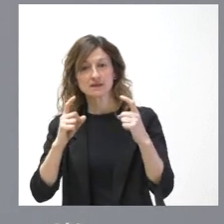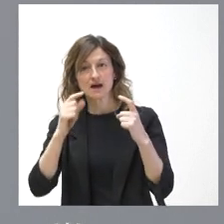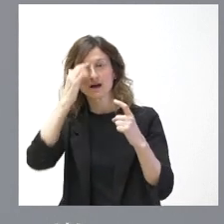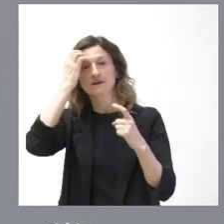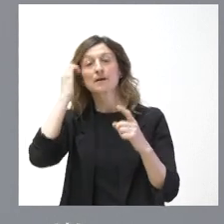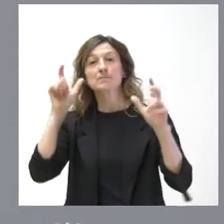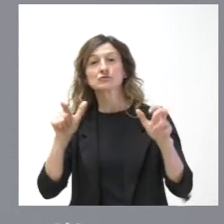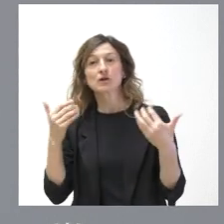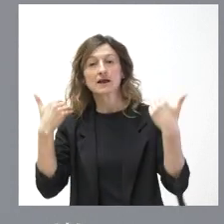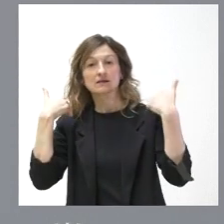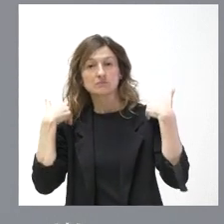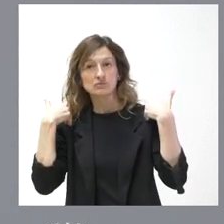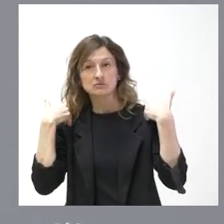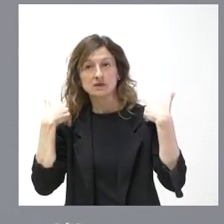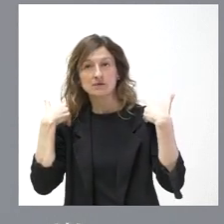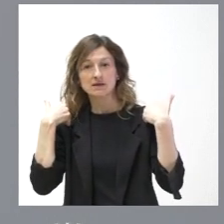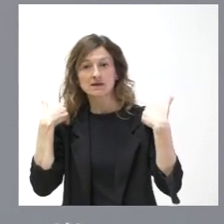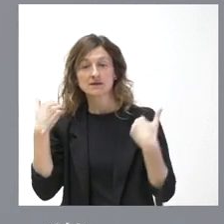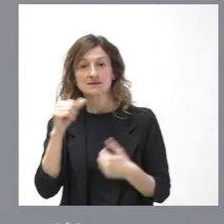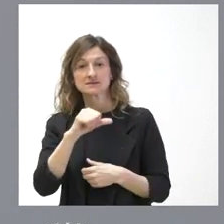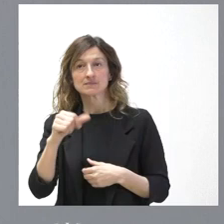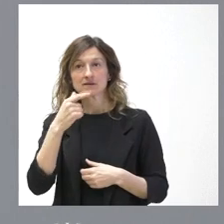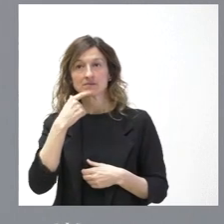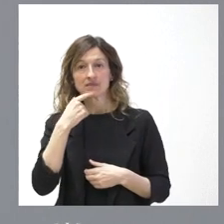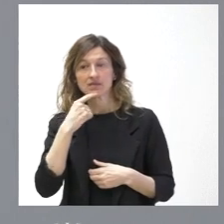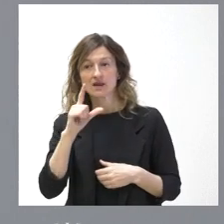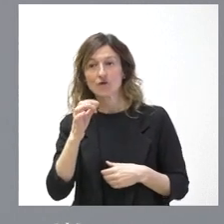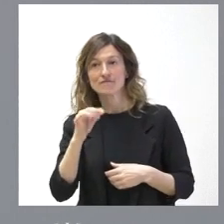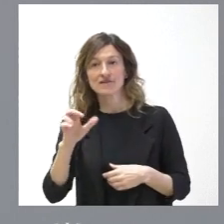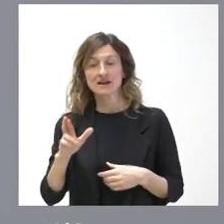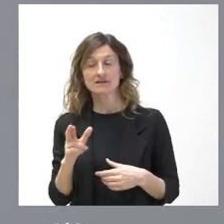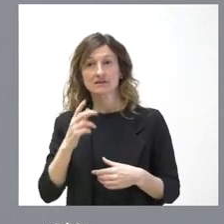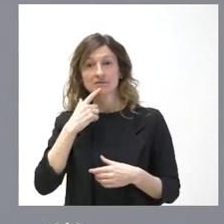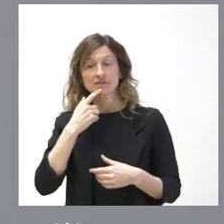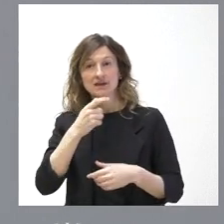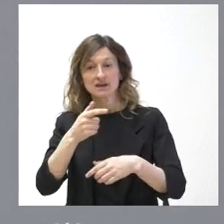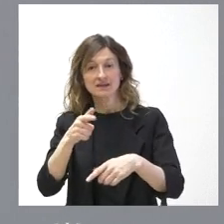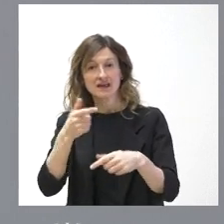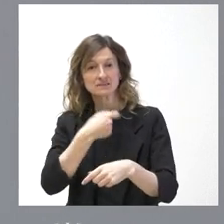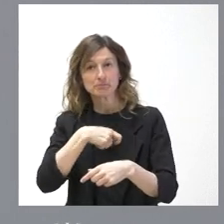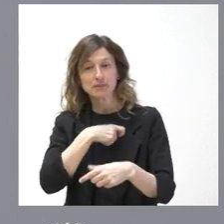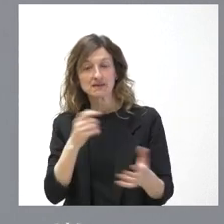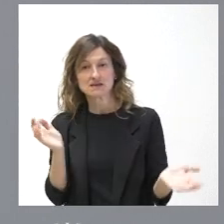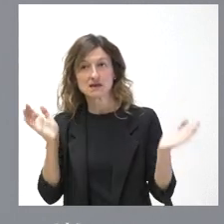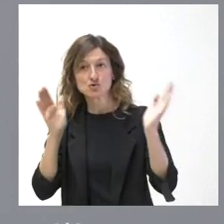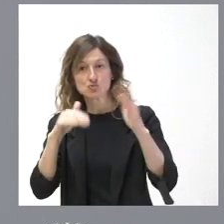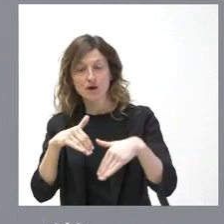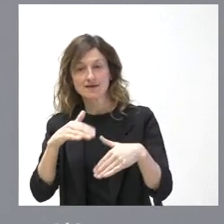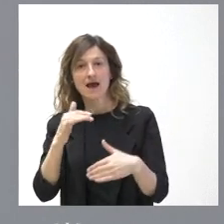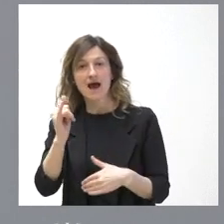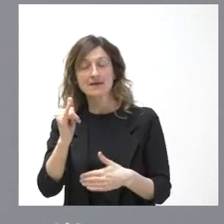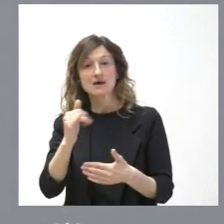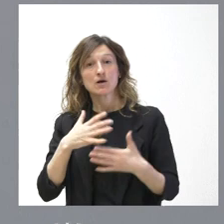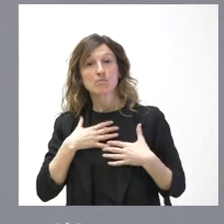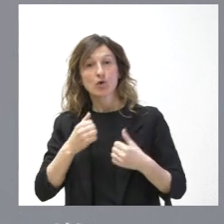responsable que esta misma semana decía que sí que había lawfare. Yo tengo que decir que en España no hay lawfare y por tanto hay una separación de poderes y los